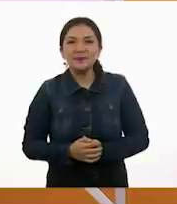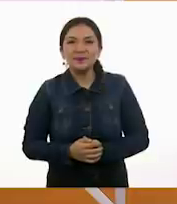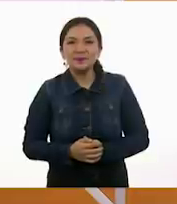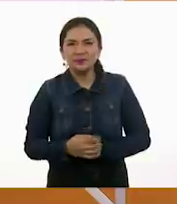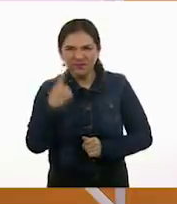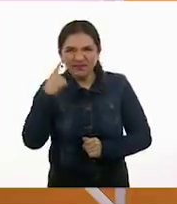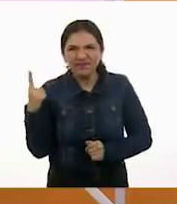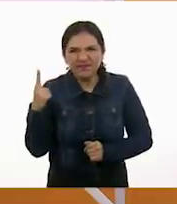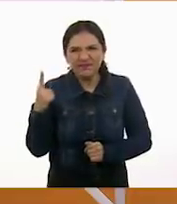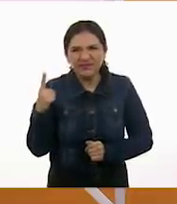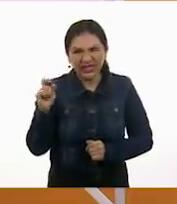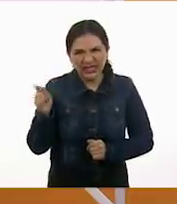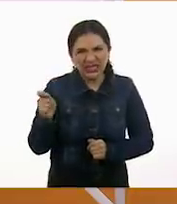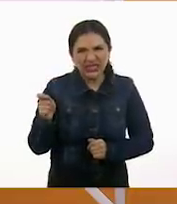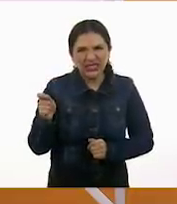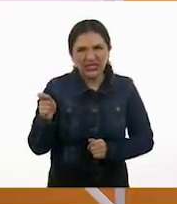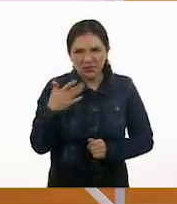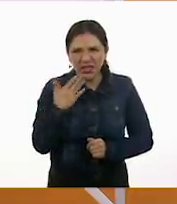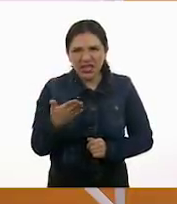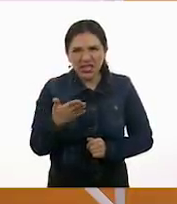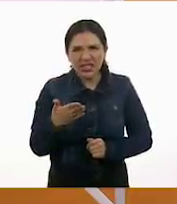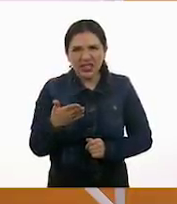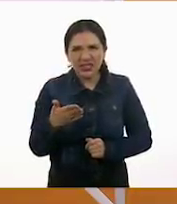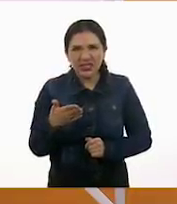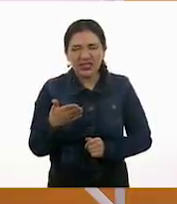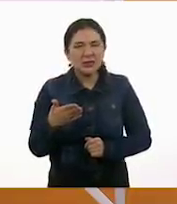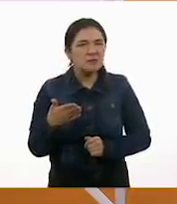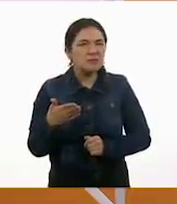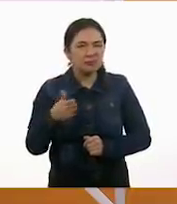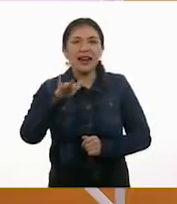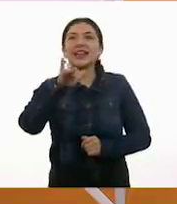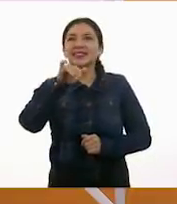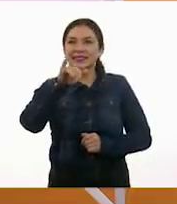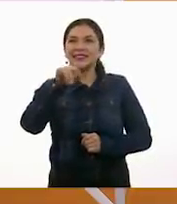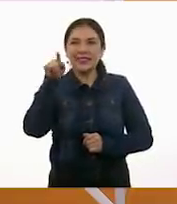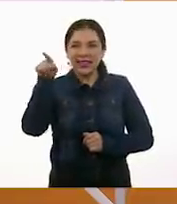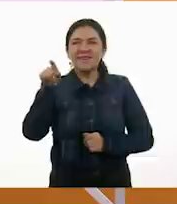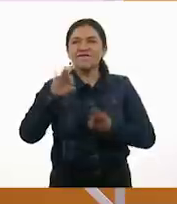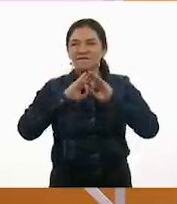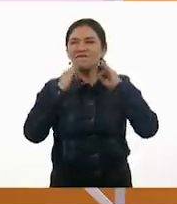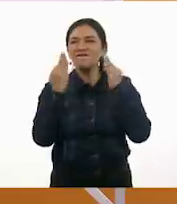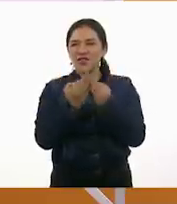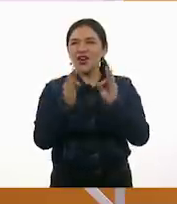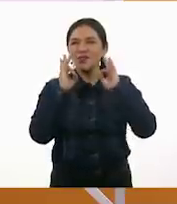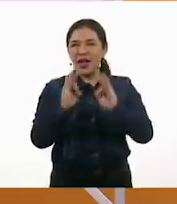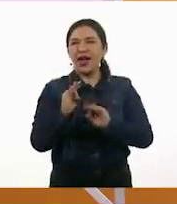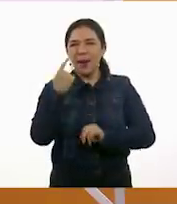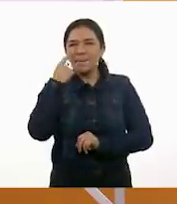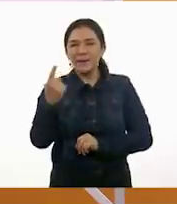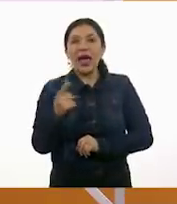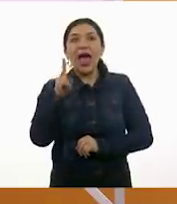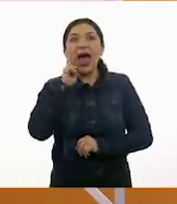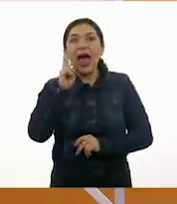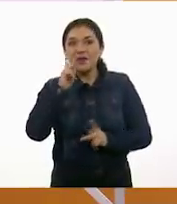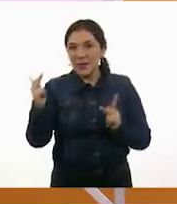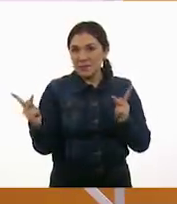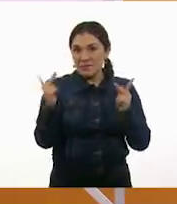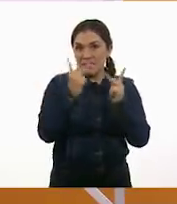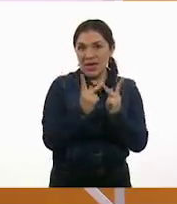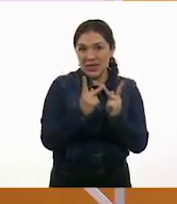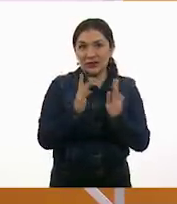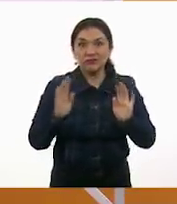¿Será esta? Sí. Vamos a ver. Muy bien. Parece que esa es la forma. Ahora veamos si coinciden.